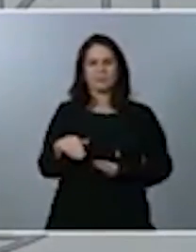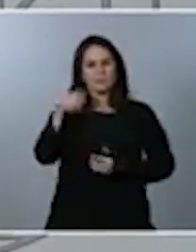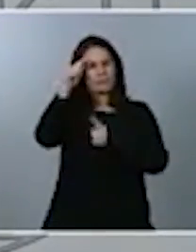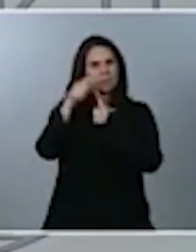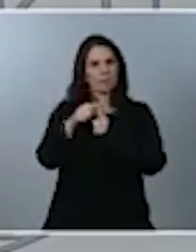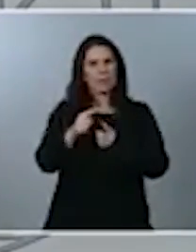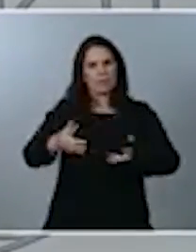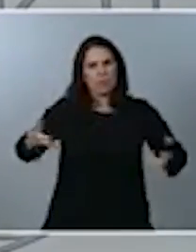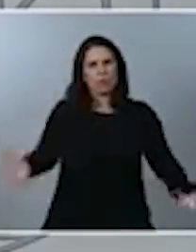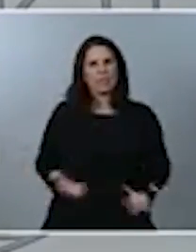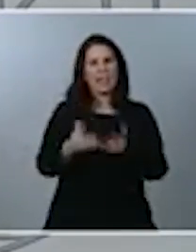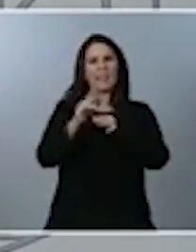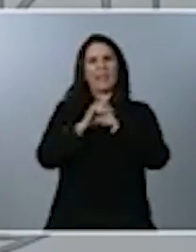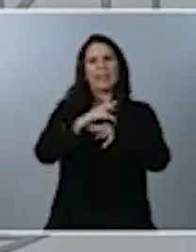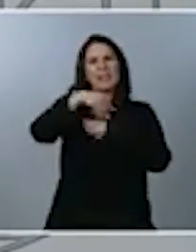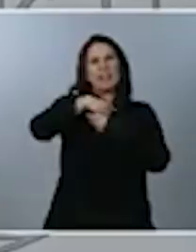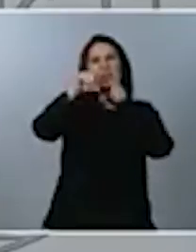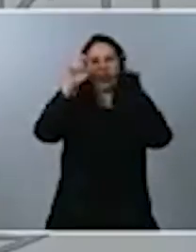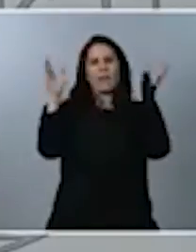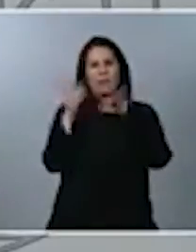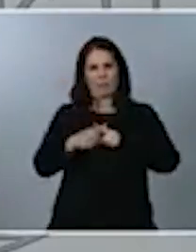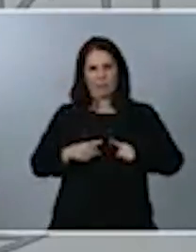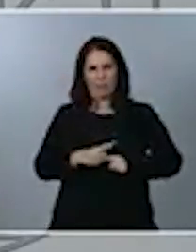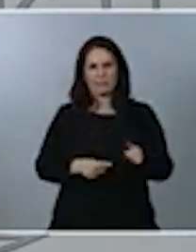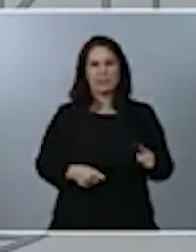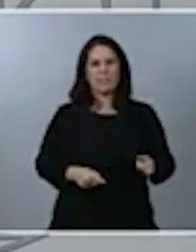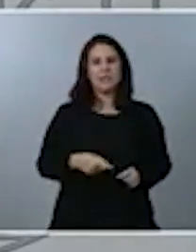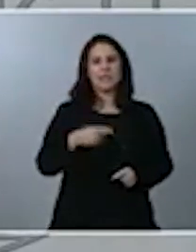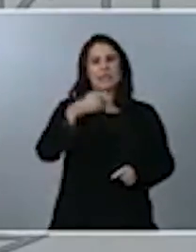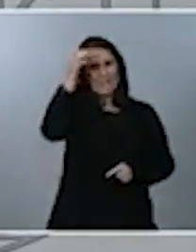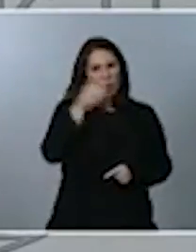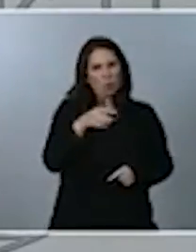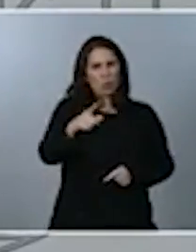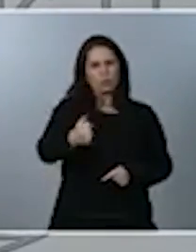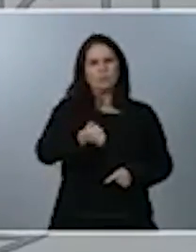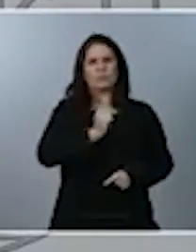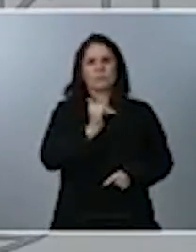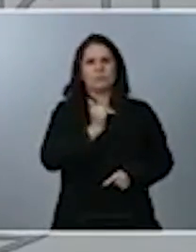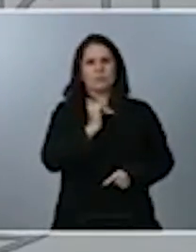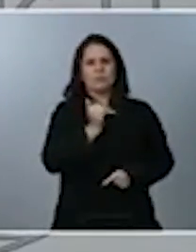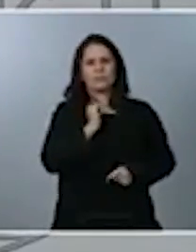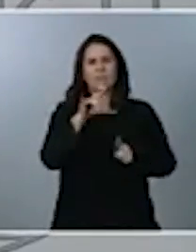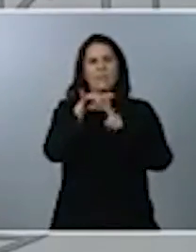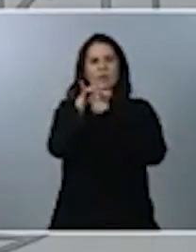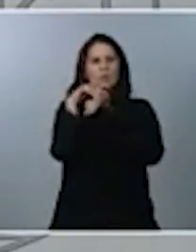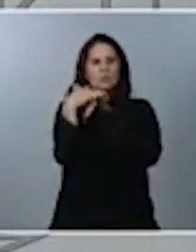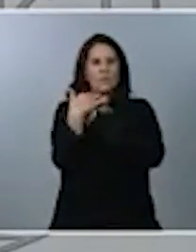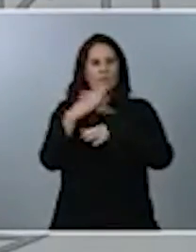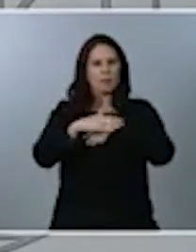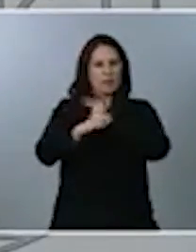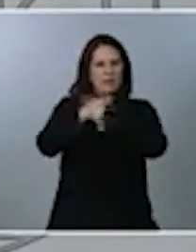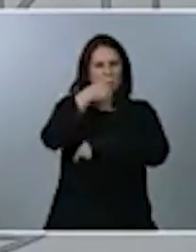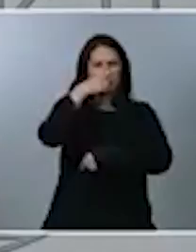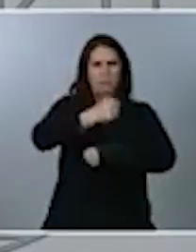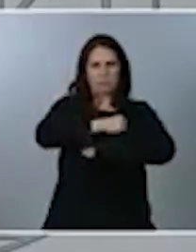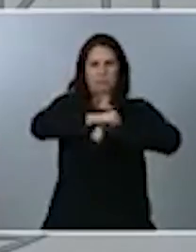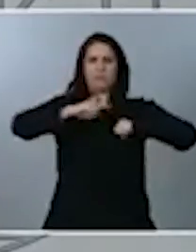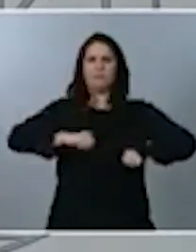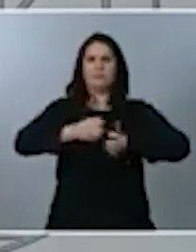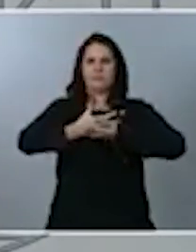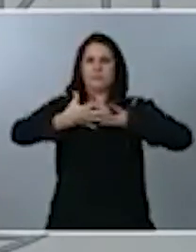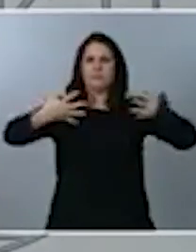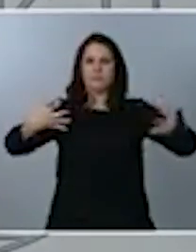pymes. Y esto seguro que va a permitir que aprovechen esta circunstancia para ganar tamaño y para que tengan mejores